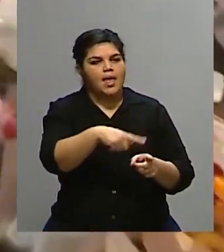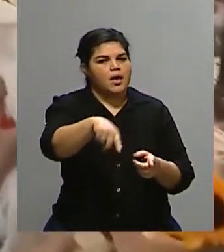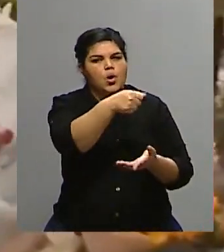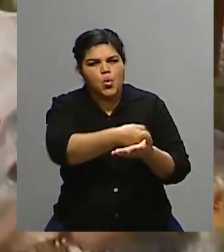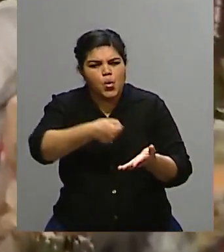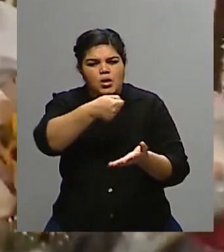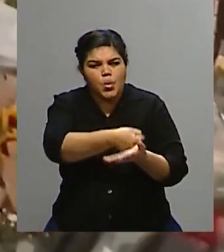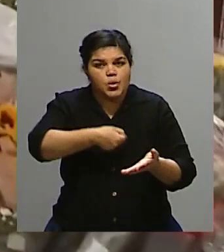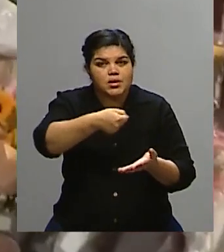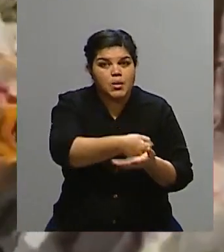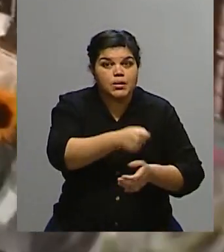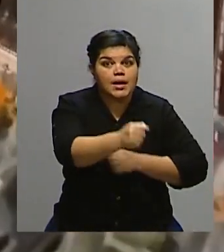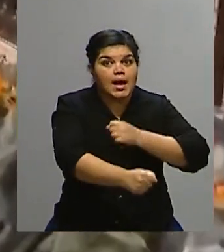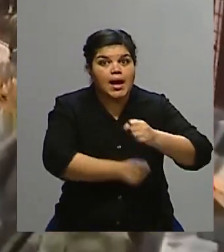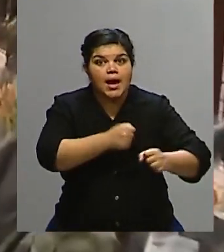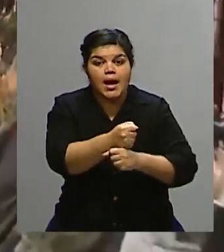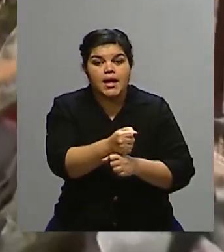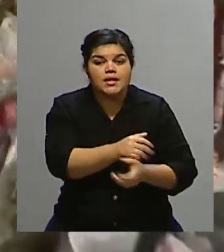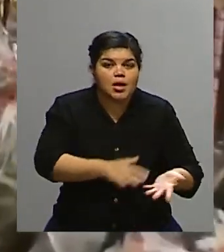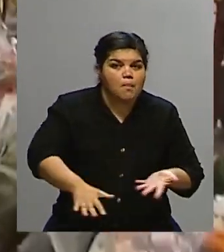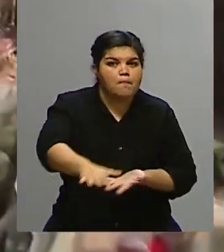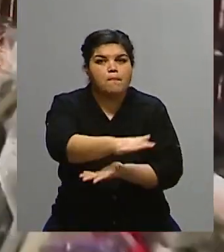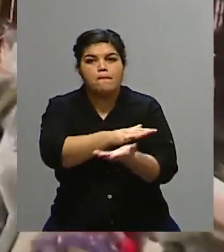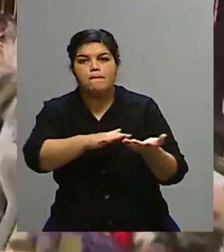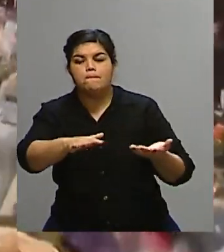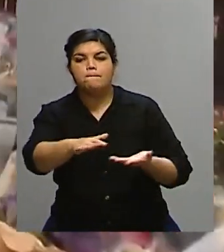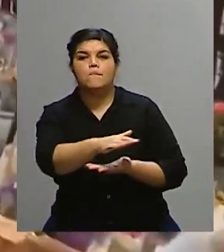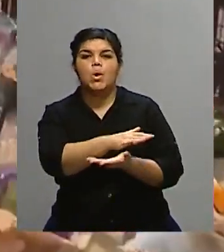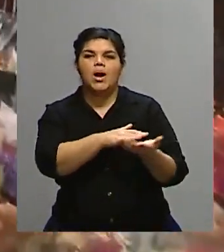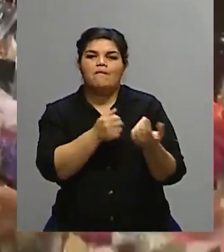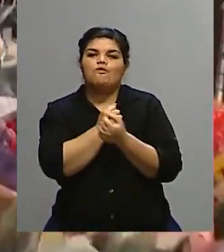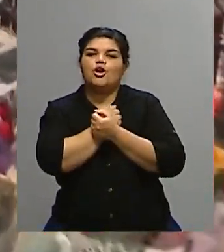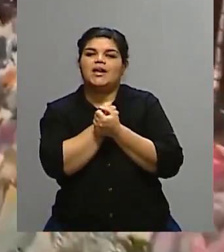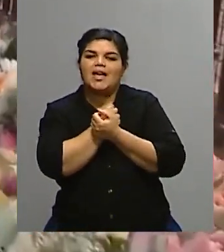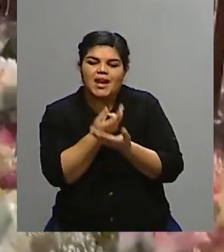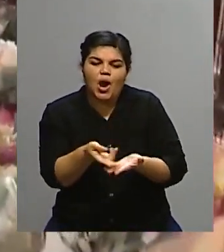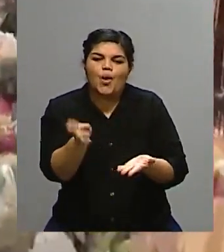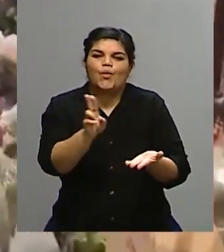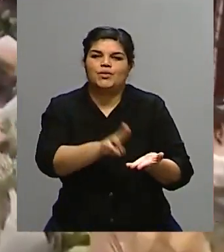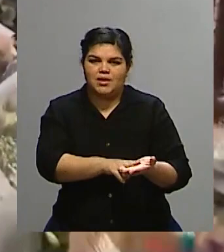monarcas populares, otra vez. El trabajo para